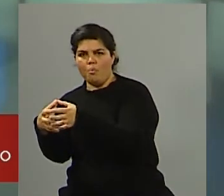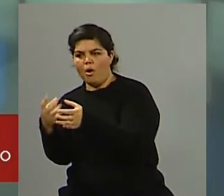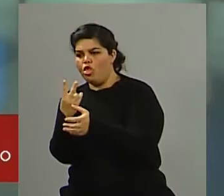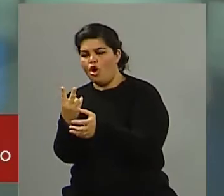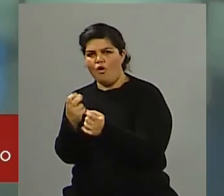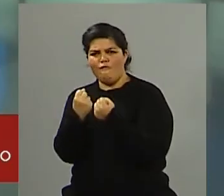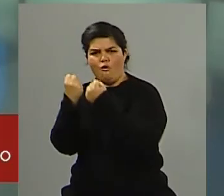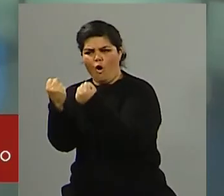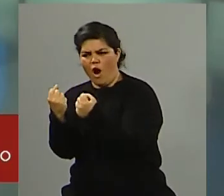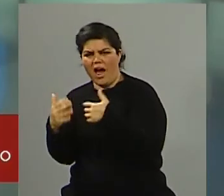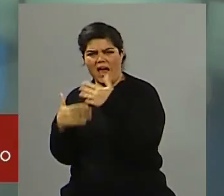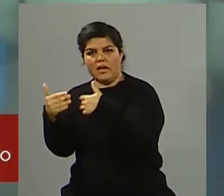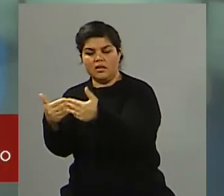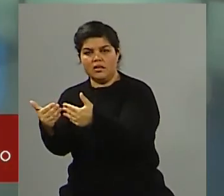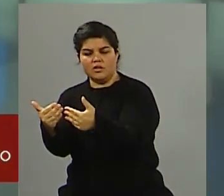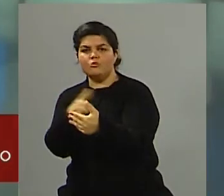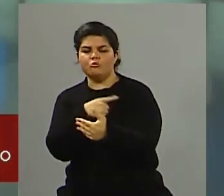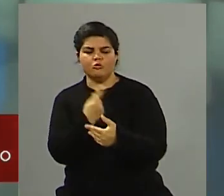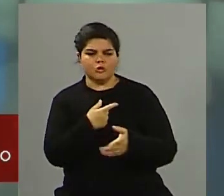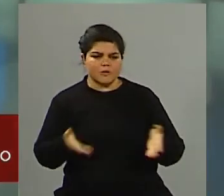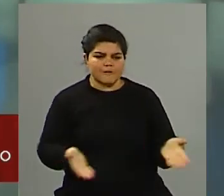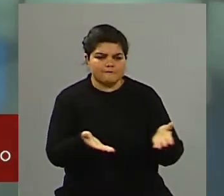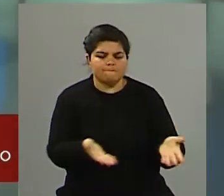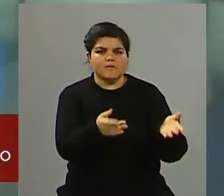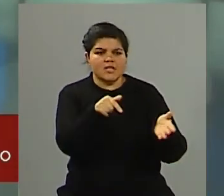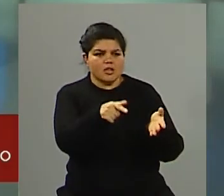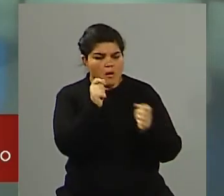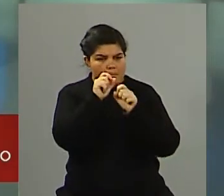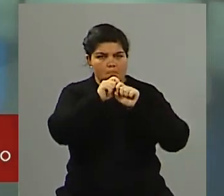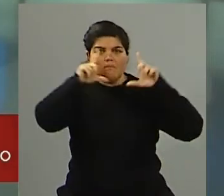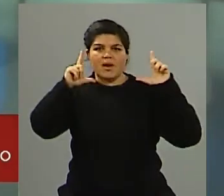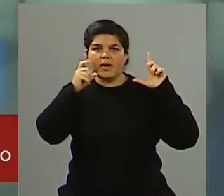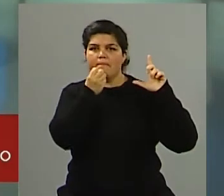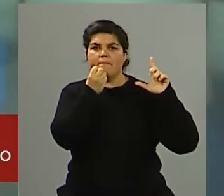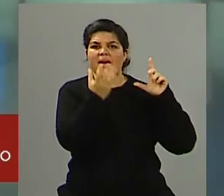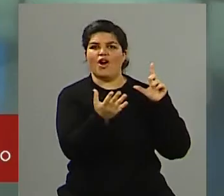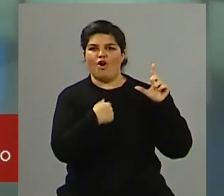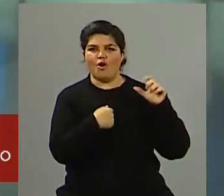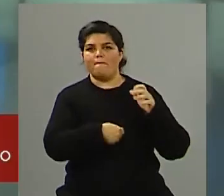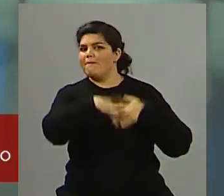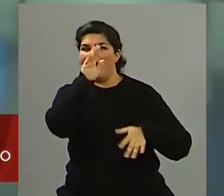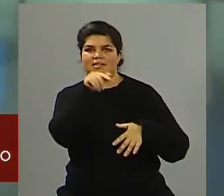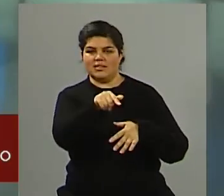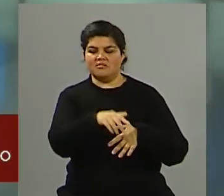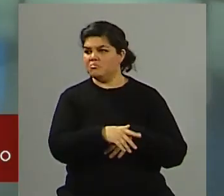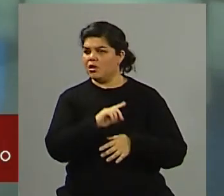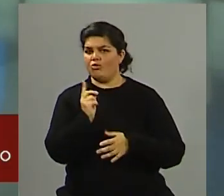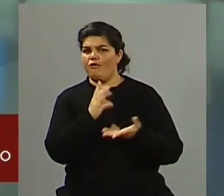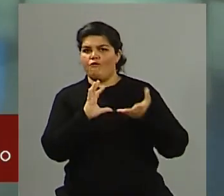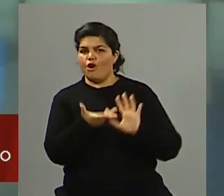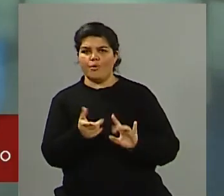Tuvimos que trabajar fuerte en esto de la instalación, creciendo, pero también instalándonos como lo que nos gusta hacer a nosotros. O sea,